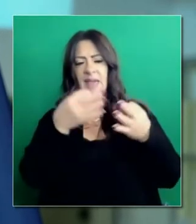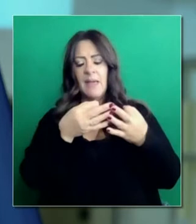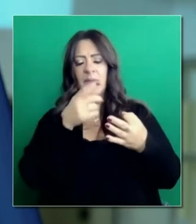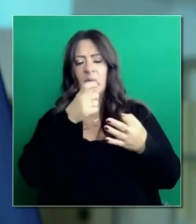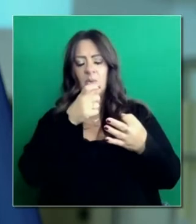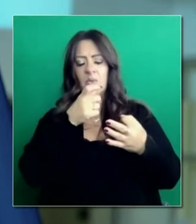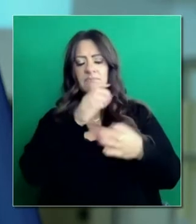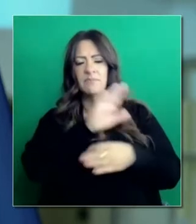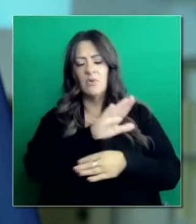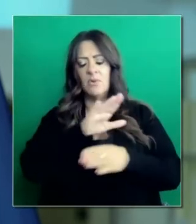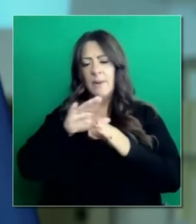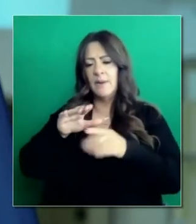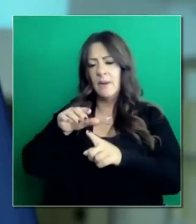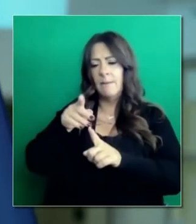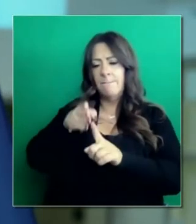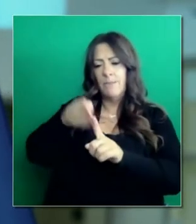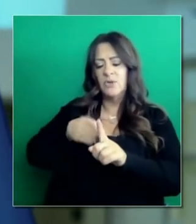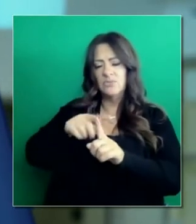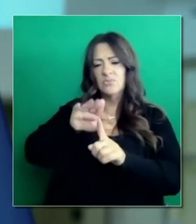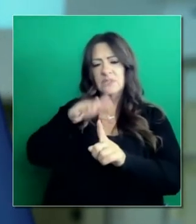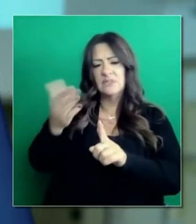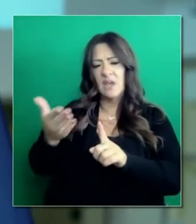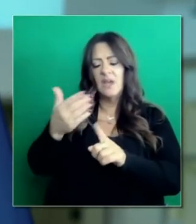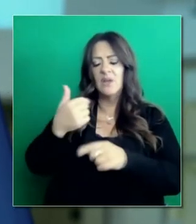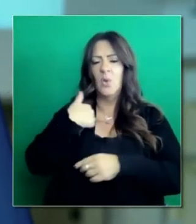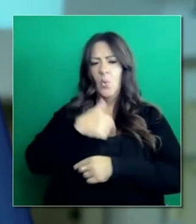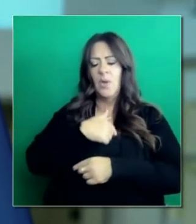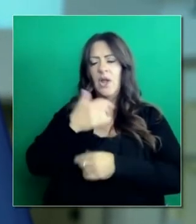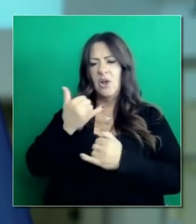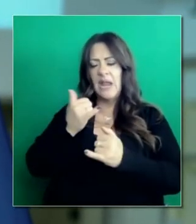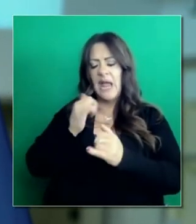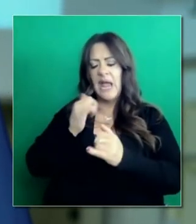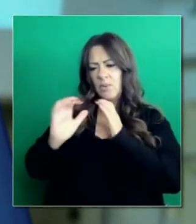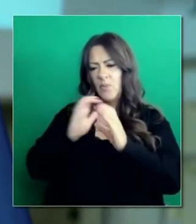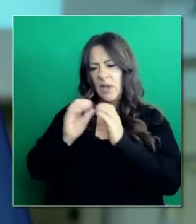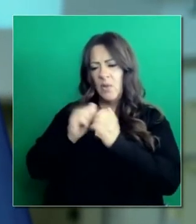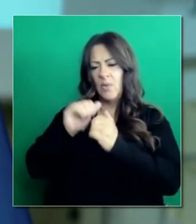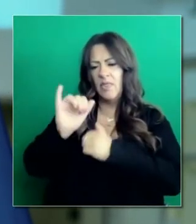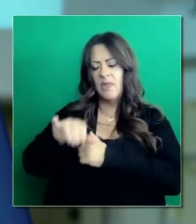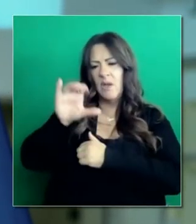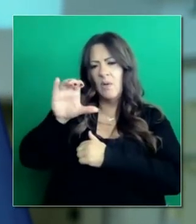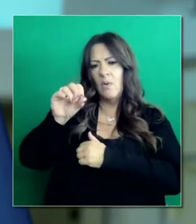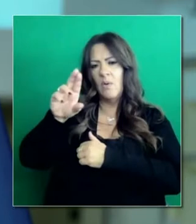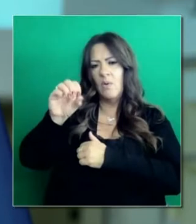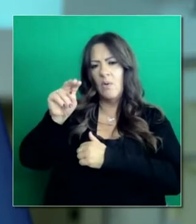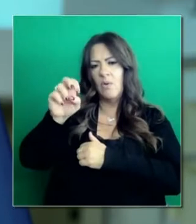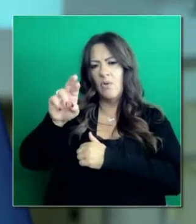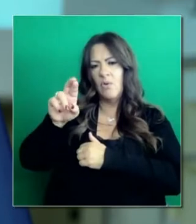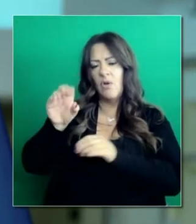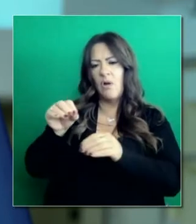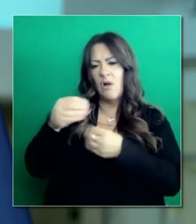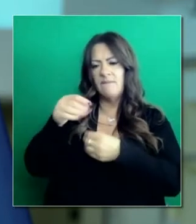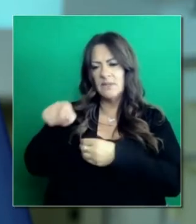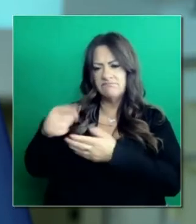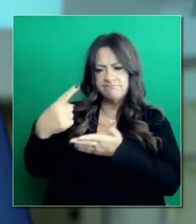y familiares que han perdido la vida. Estamos conscientes que el funcionario de salud estudió